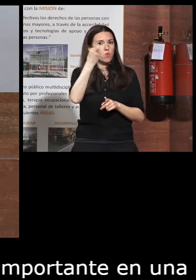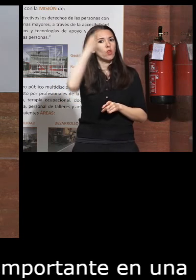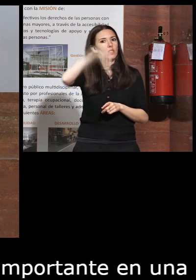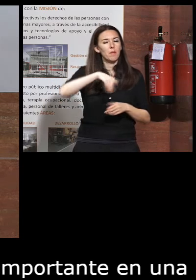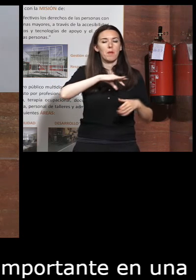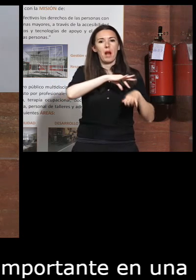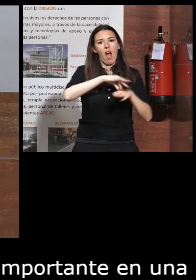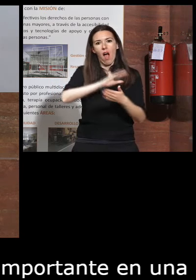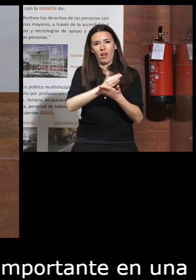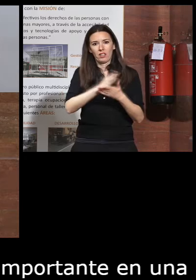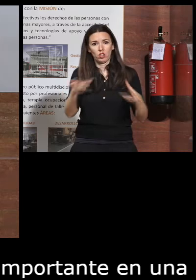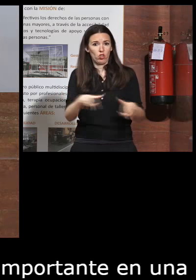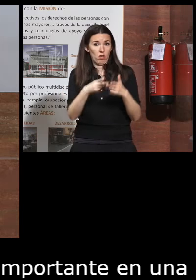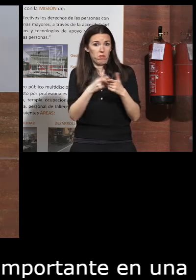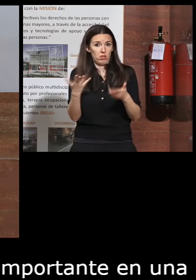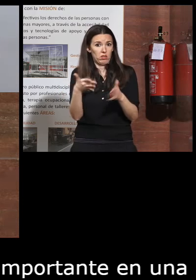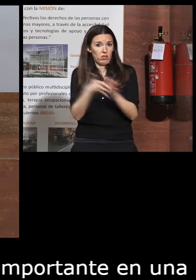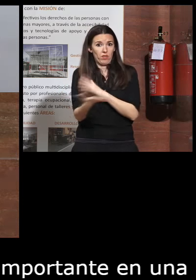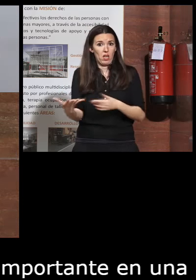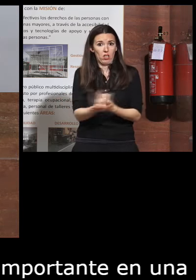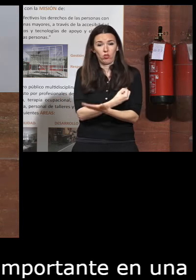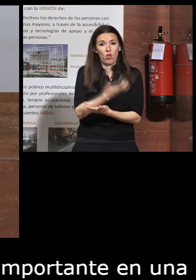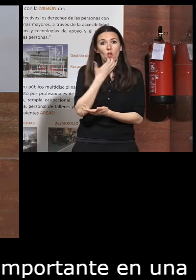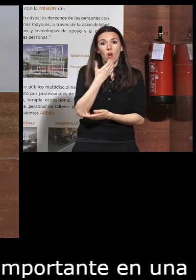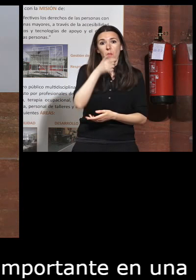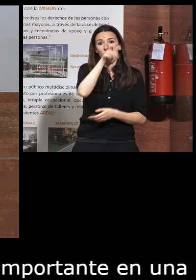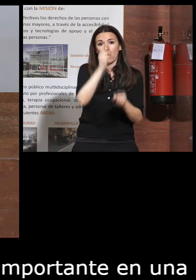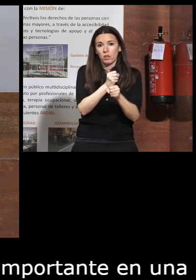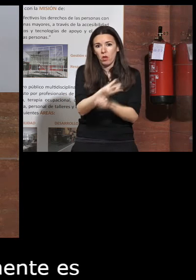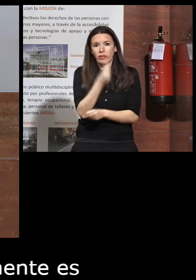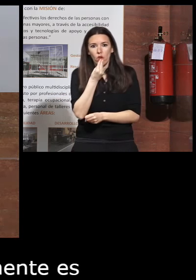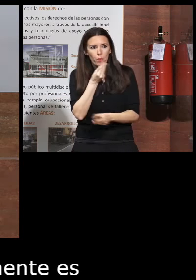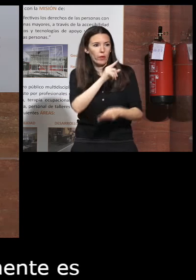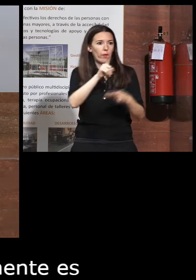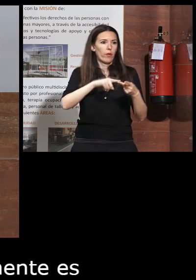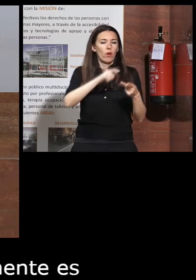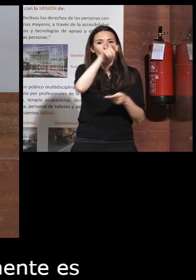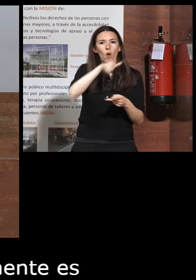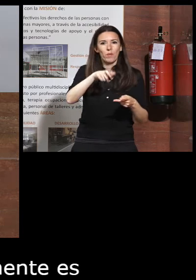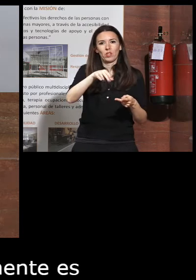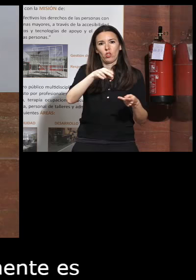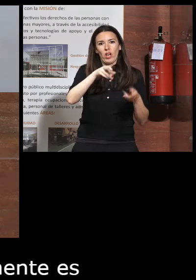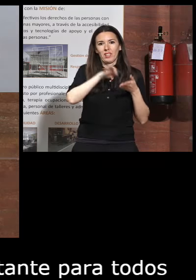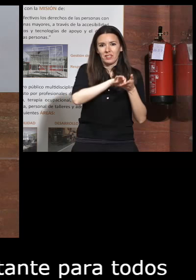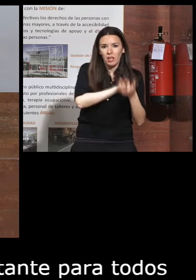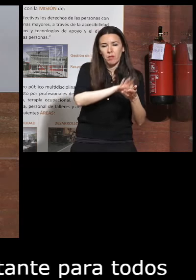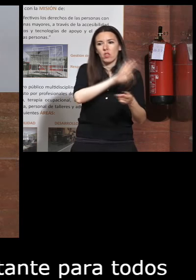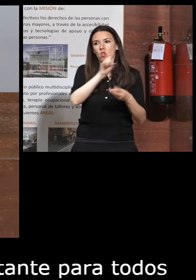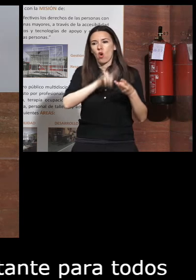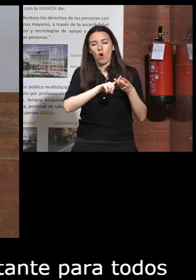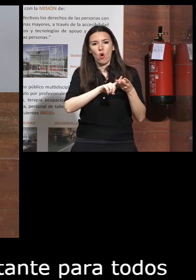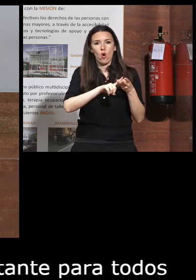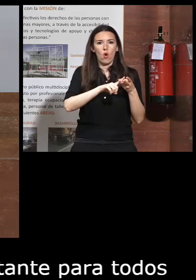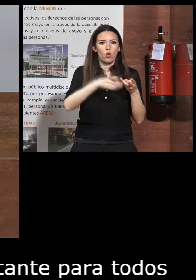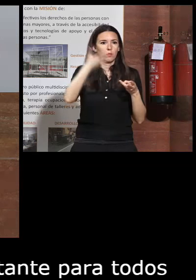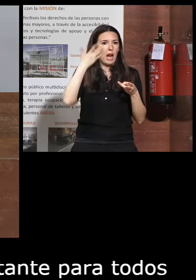agentes socializadores que eso incluye a todos incluye a la persona del comedor incluye a la persona que está en los servicios dotando